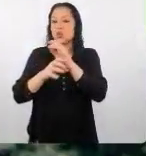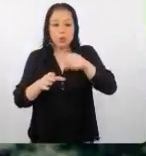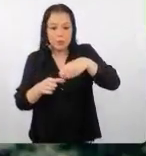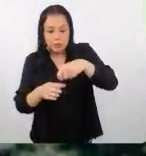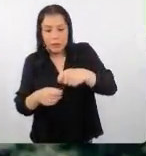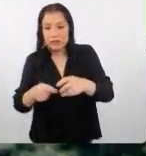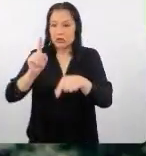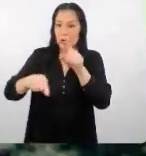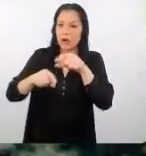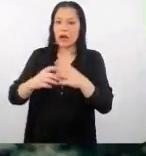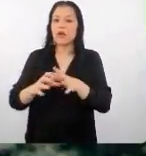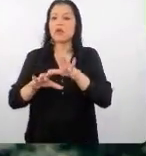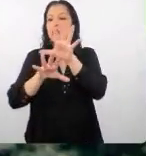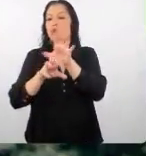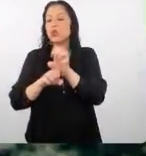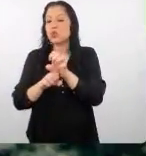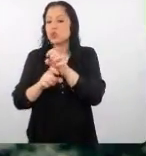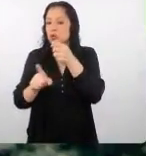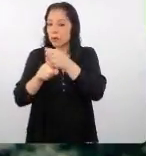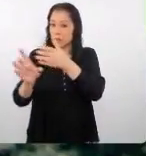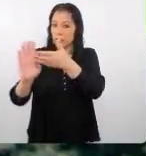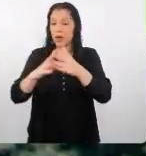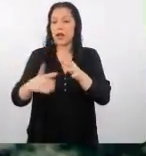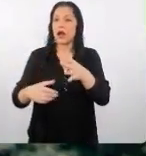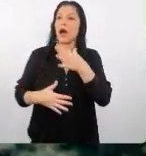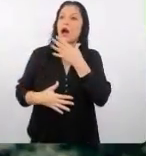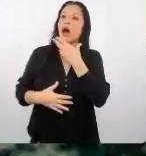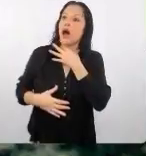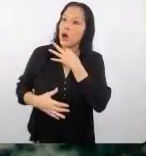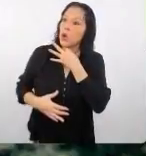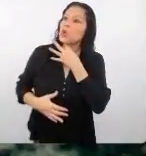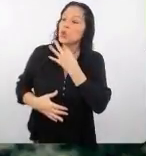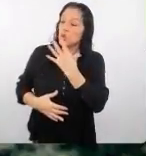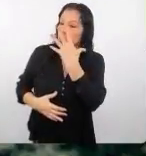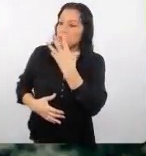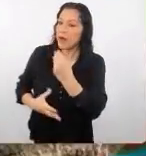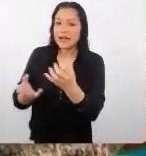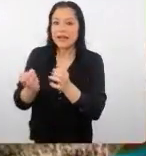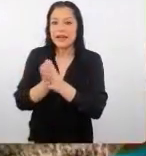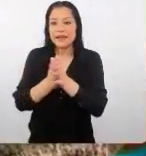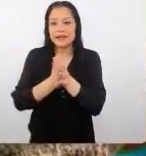alguna tradición es algo que va a llamar mucho la atención de ese turista